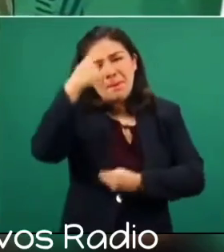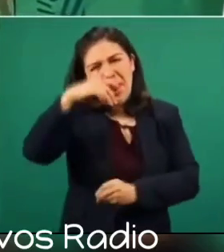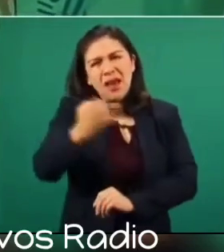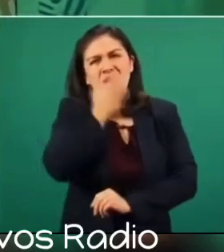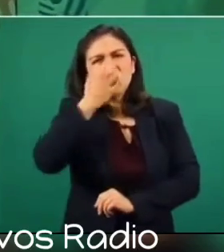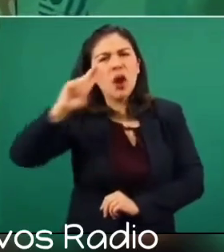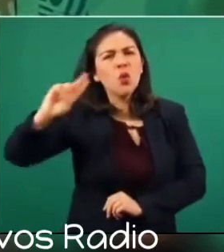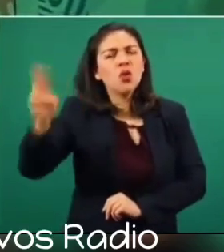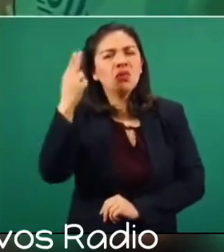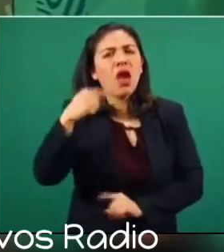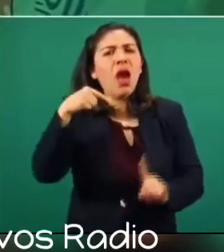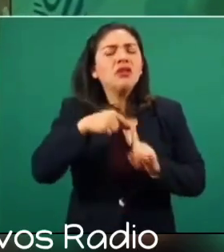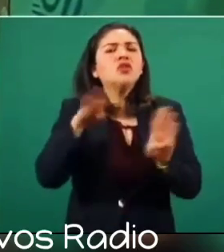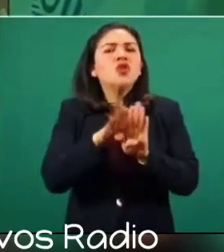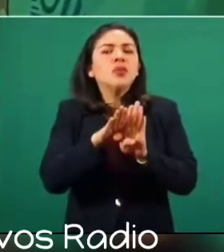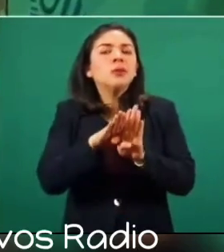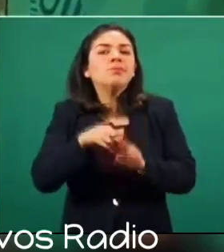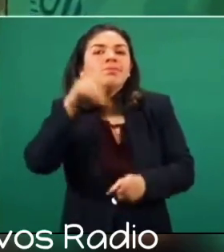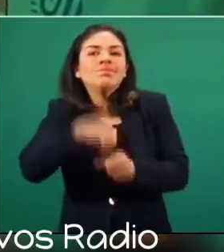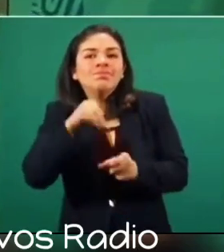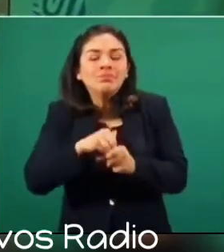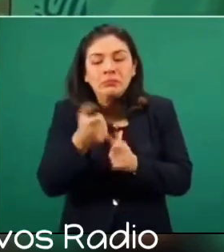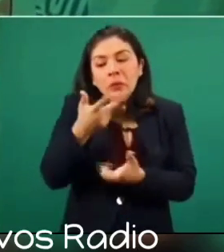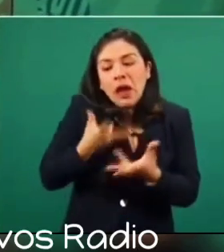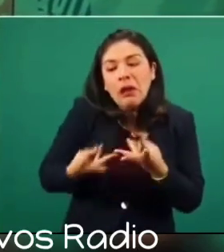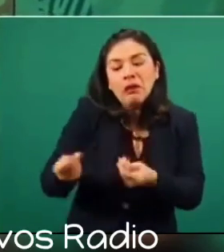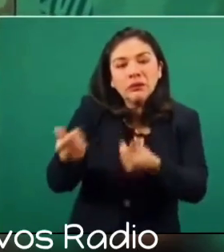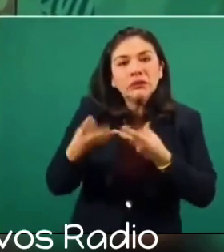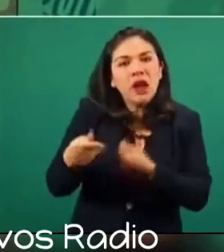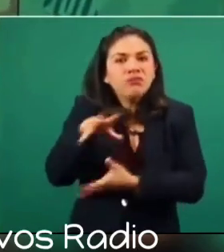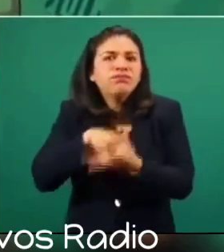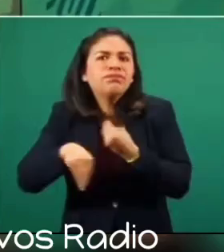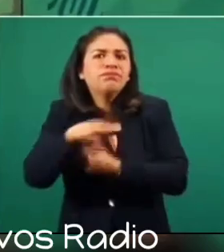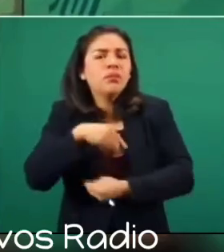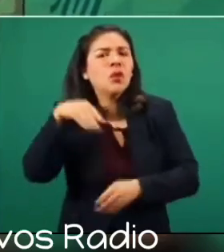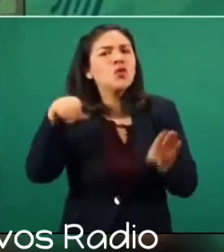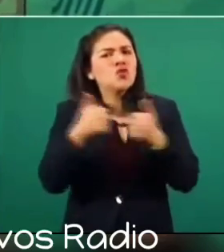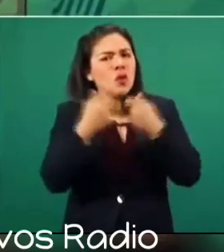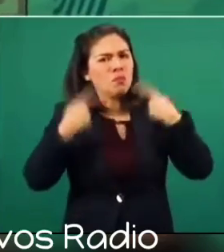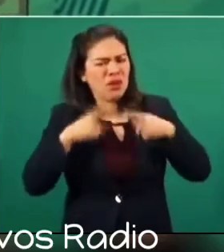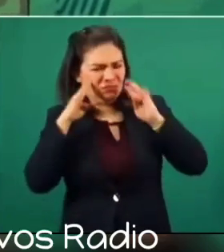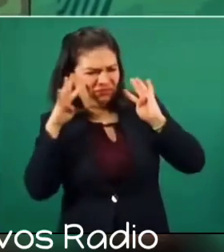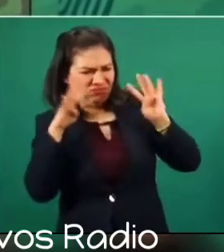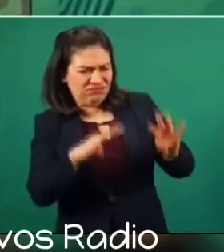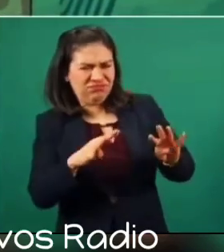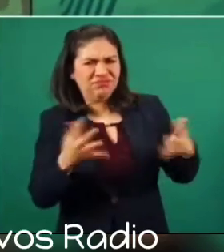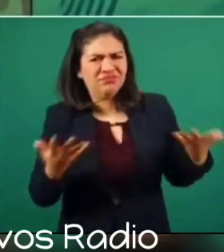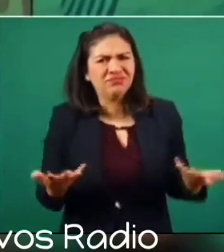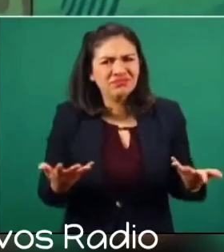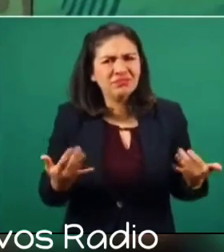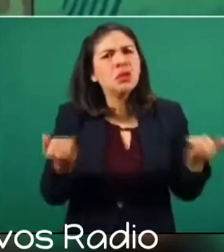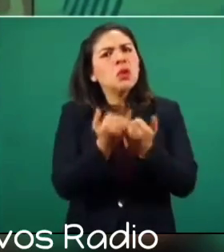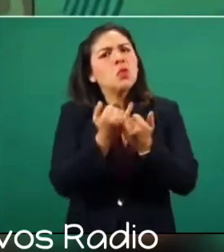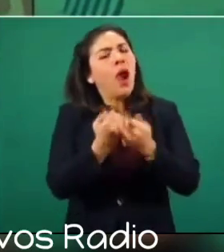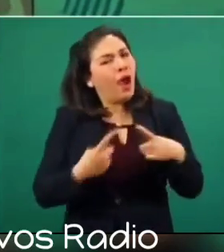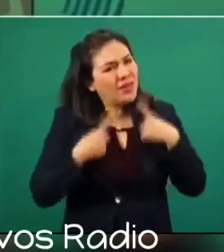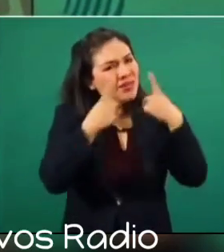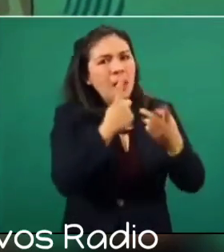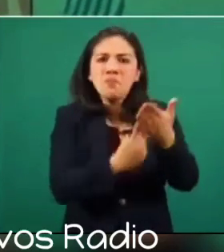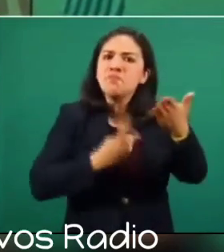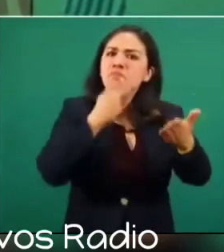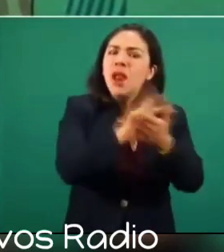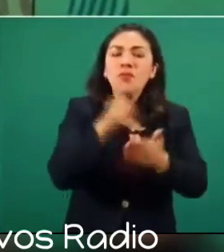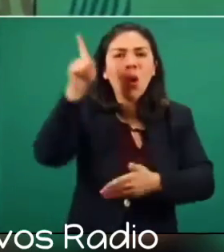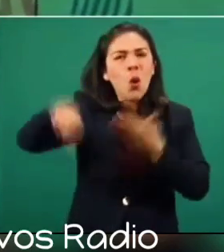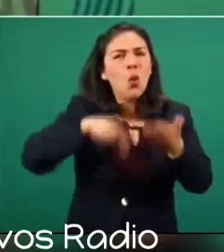manera discrecional y a la vista de todo mundo, hasta los premian allá en España,